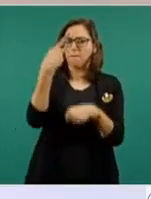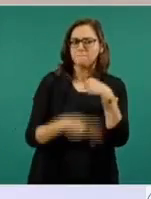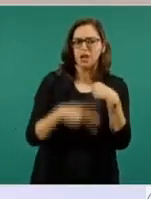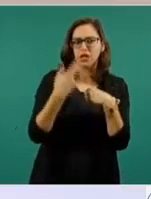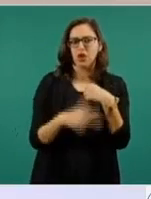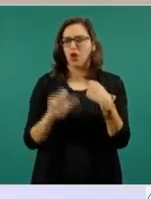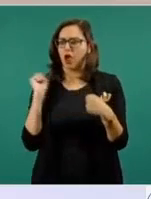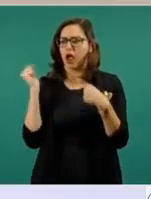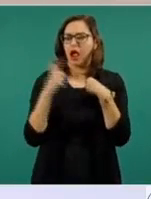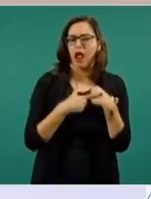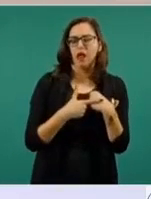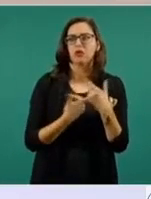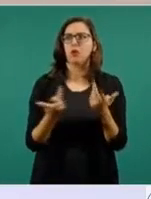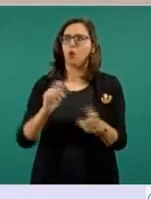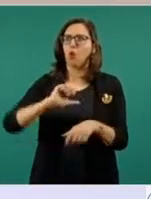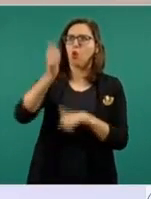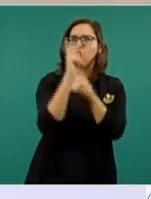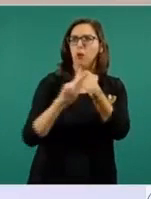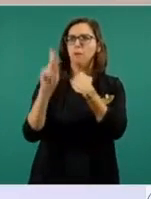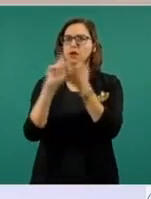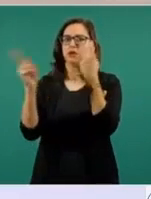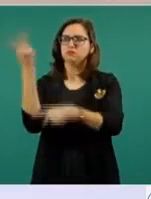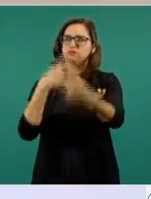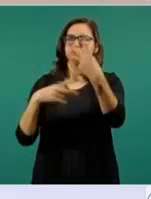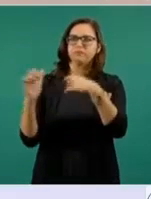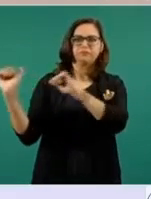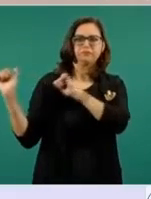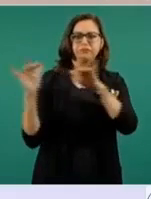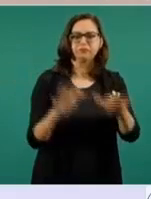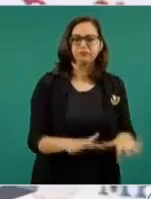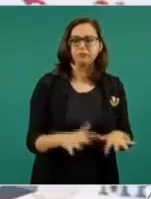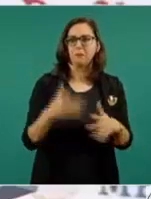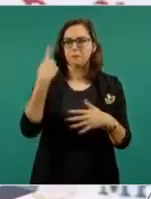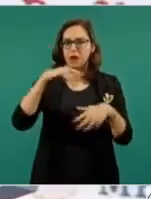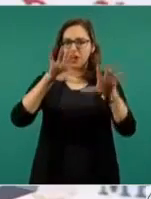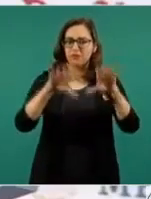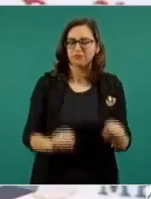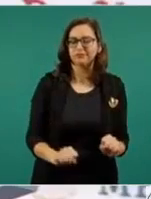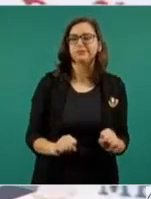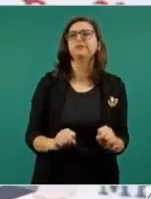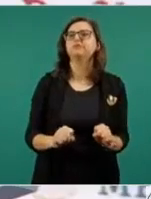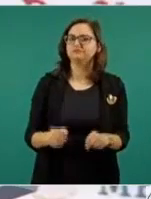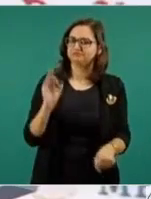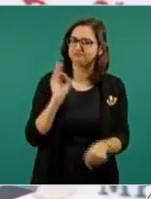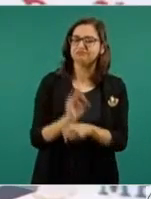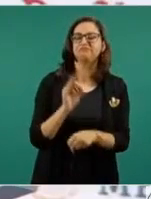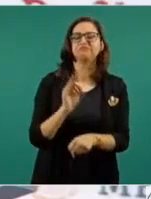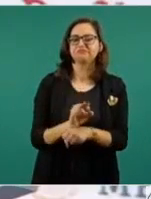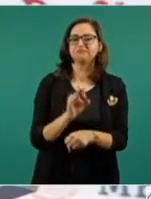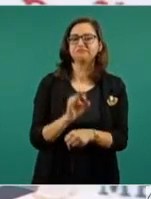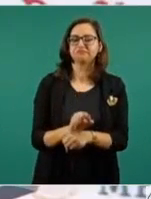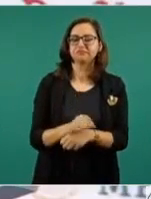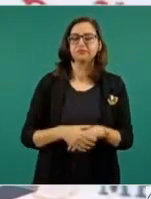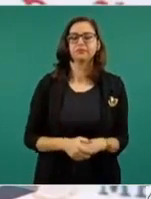visto amenazadas por invasiones extranjeras a lo largo de los dos siglos de vida independiente. En estos